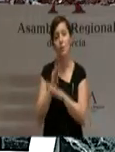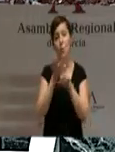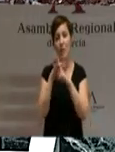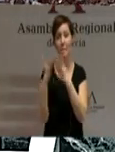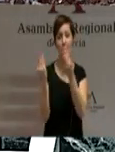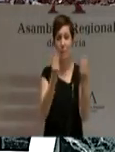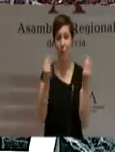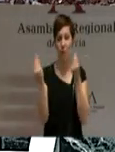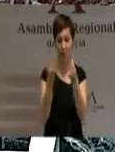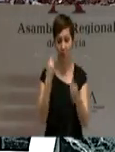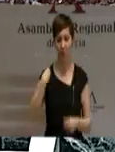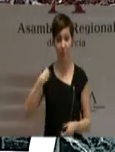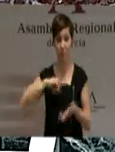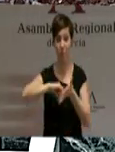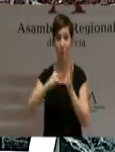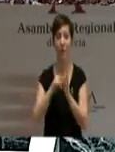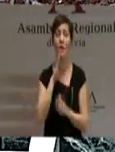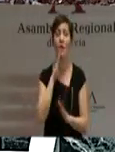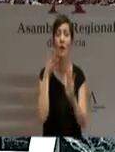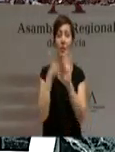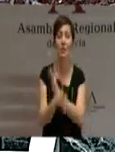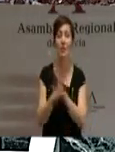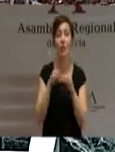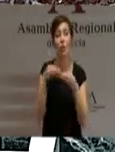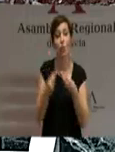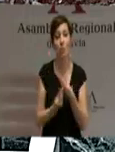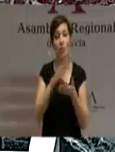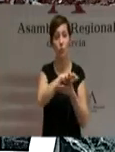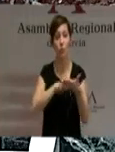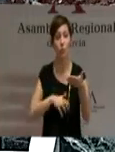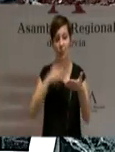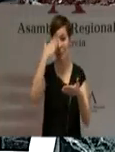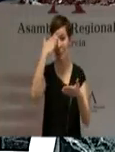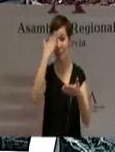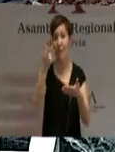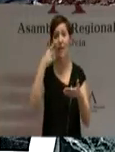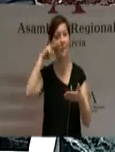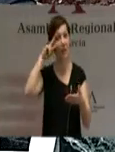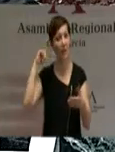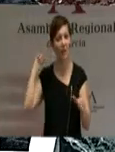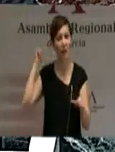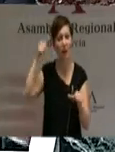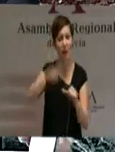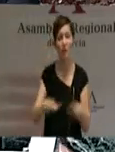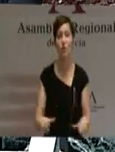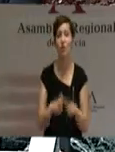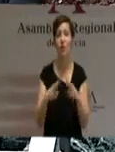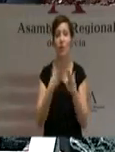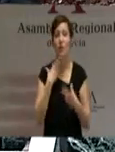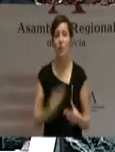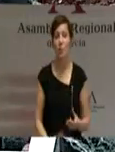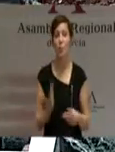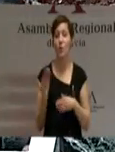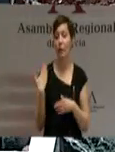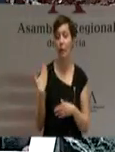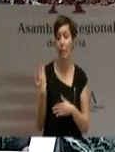Este plan, cuyo documento maestro, fruto de la experiencia y el conocimiento de nuestra sociedad se presentó hace tan solo